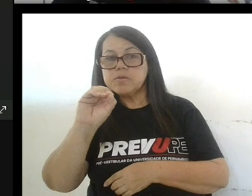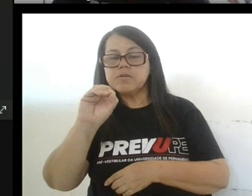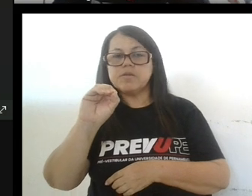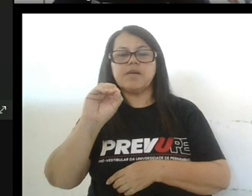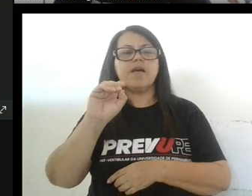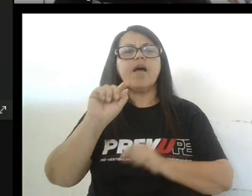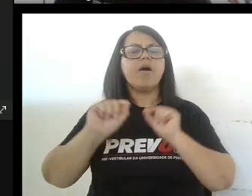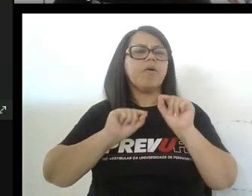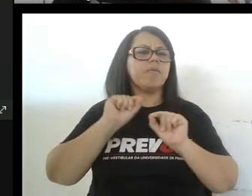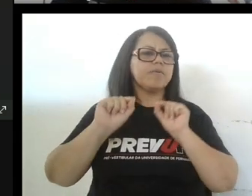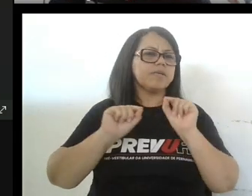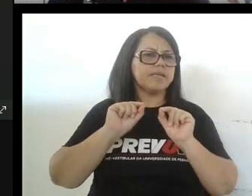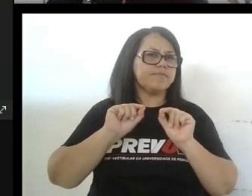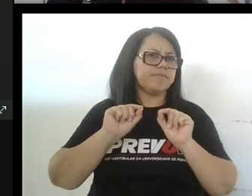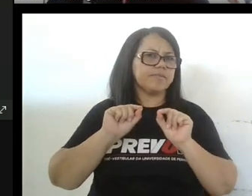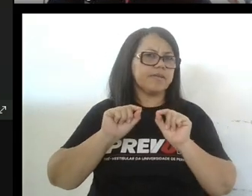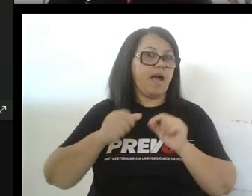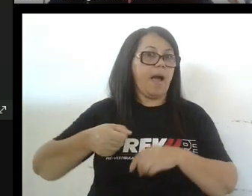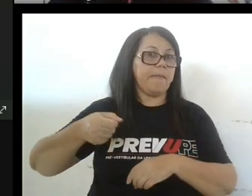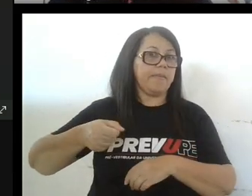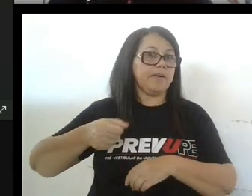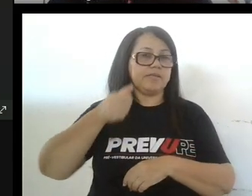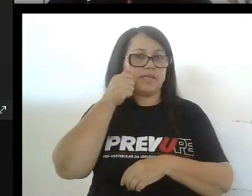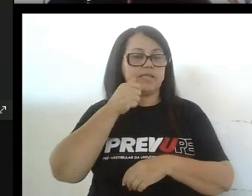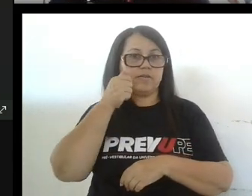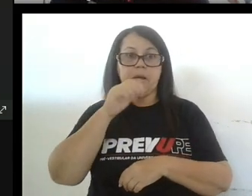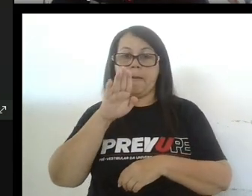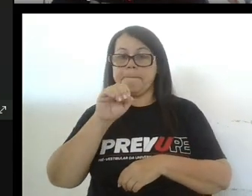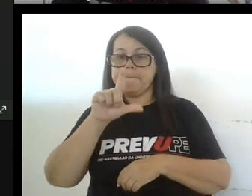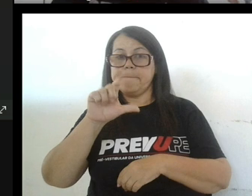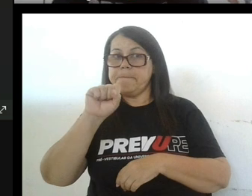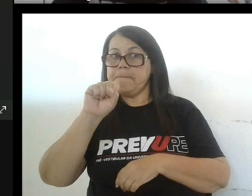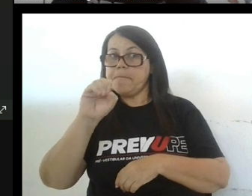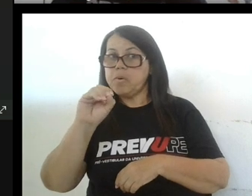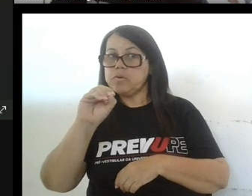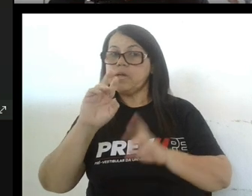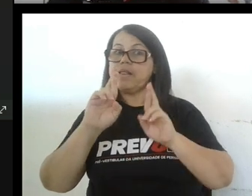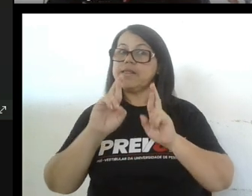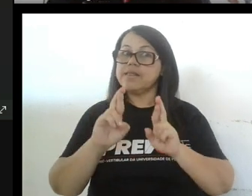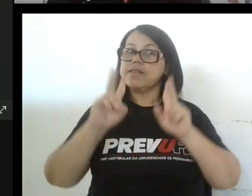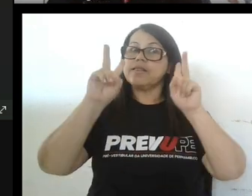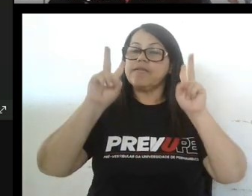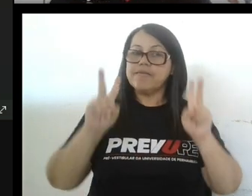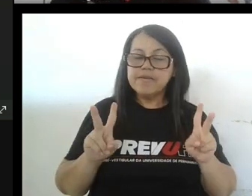bolso es a bolsa femenina el bolso diferente de